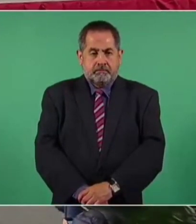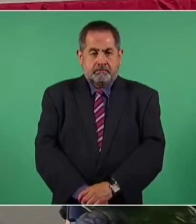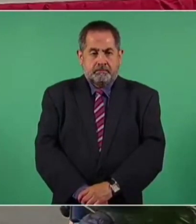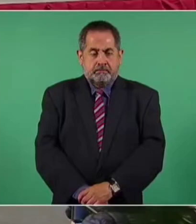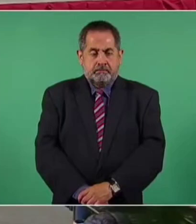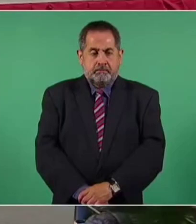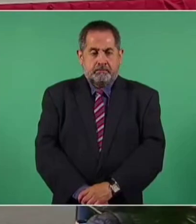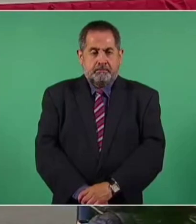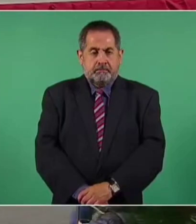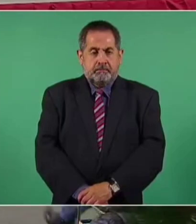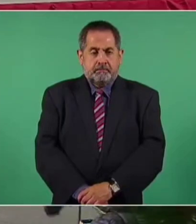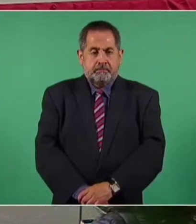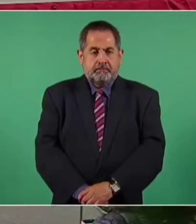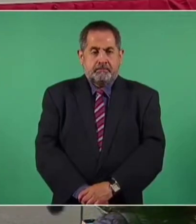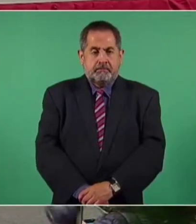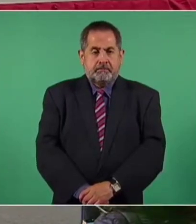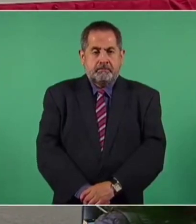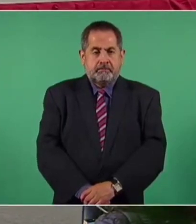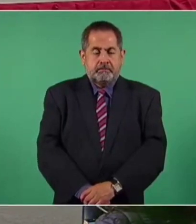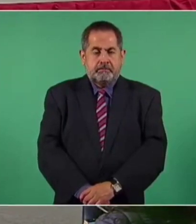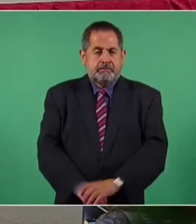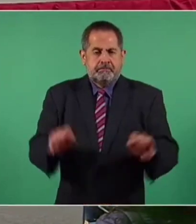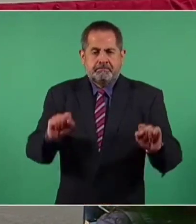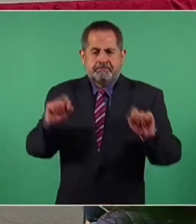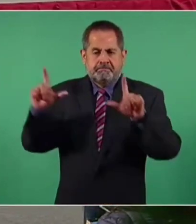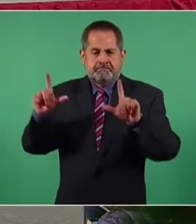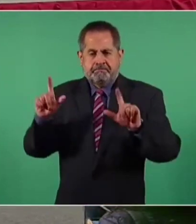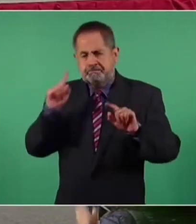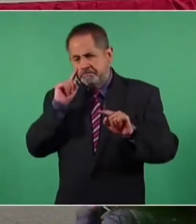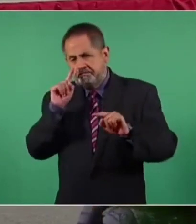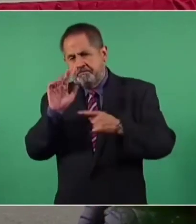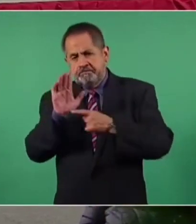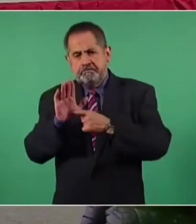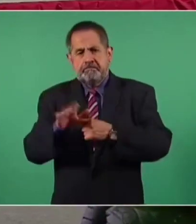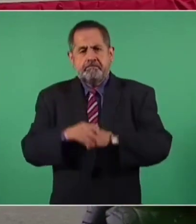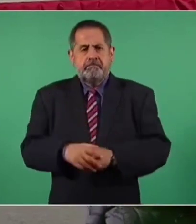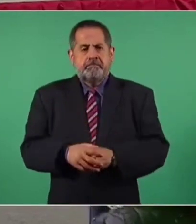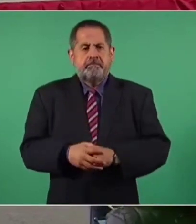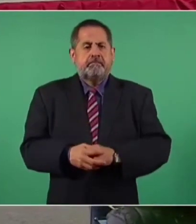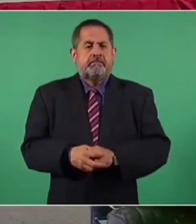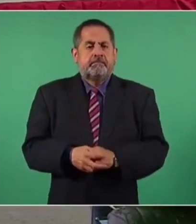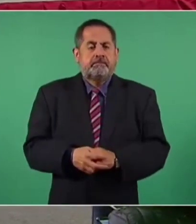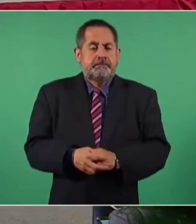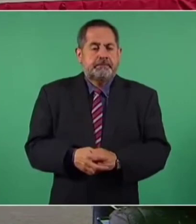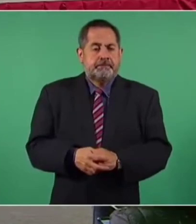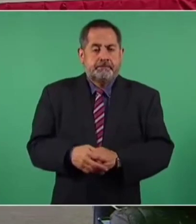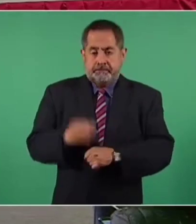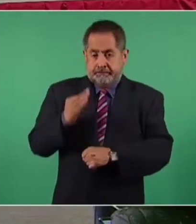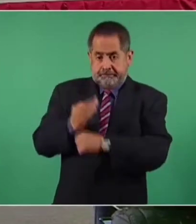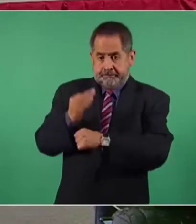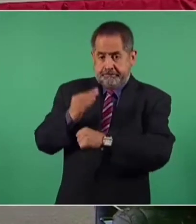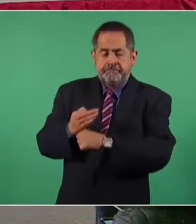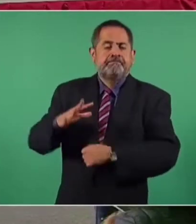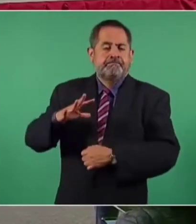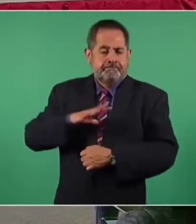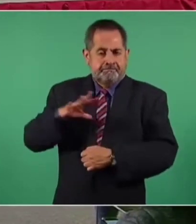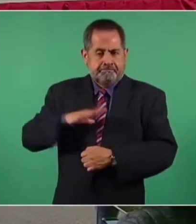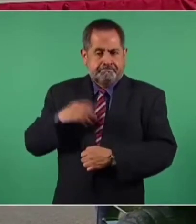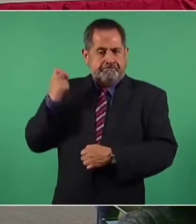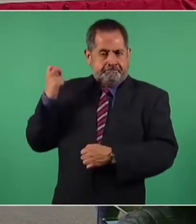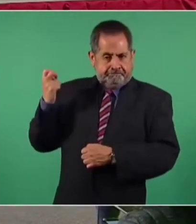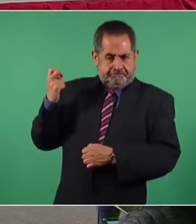Bueno, le tenemos una pequeña presentación. Esta es la infraestructura existente hoy en día para